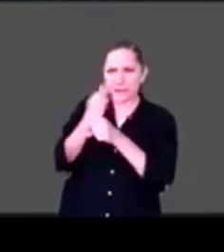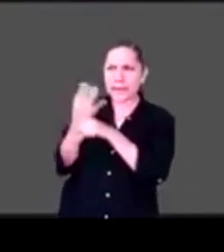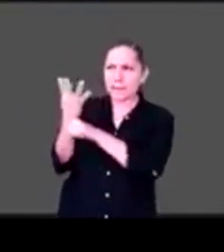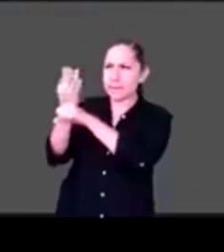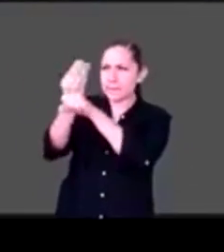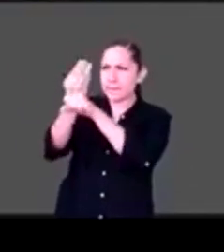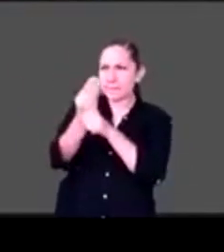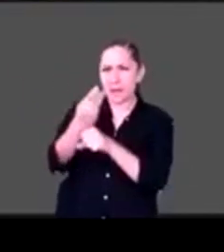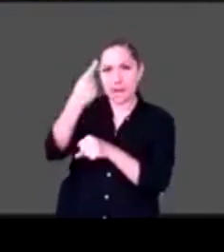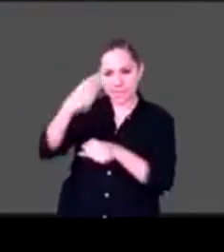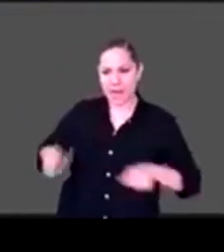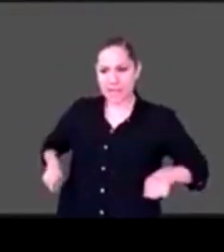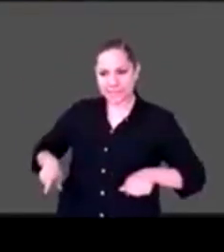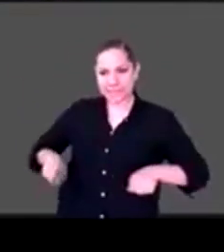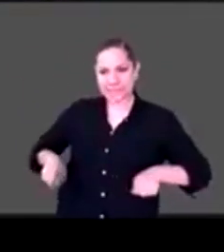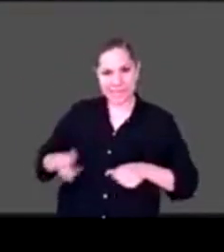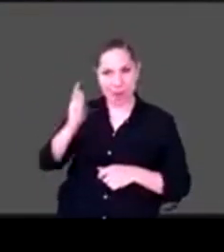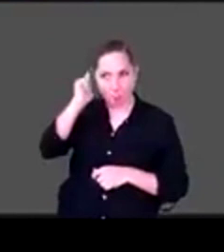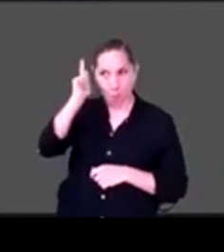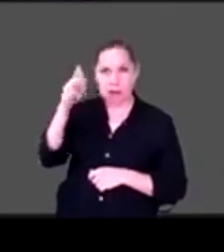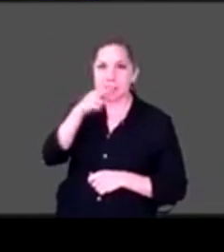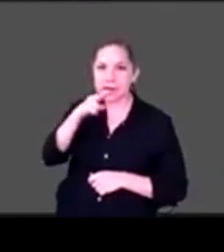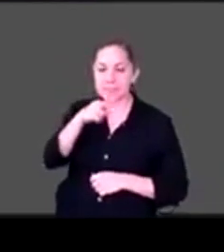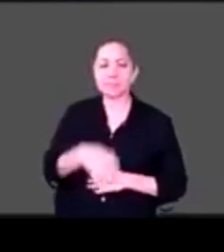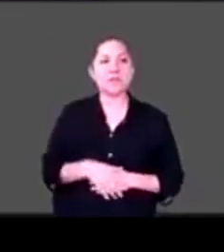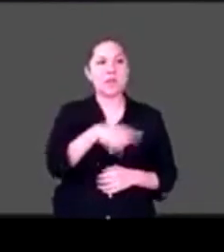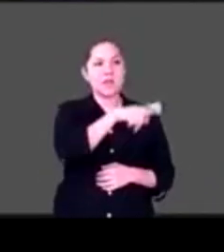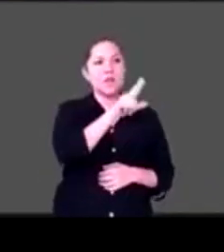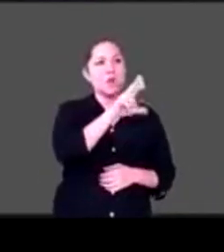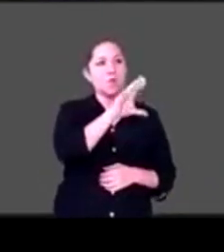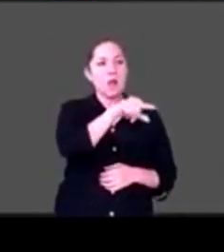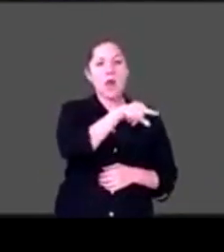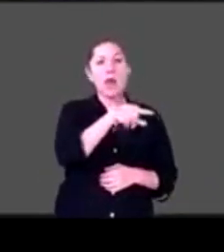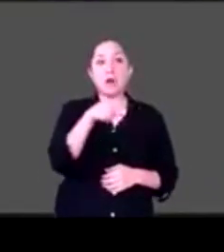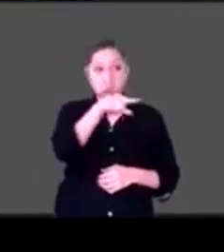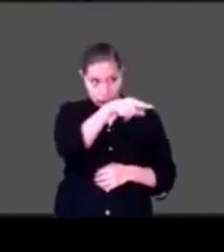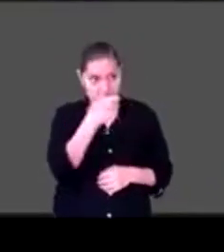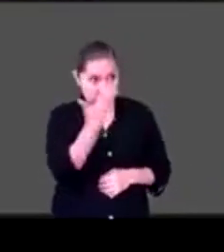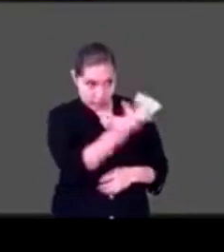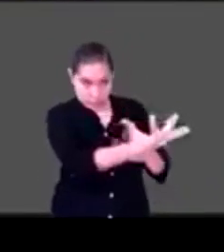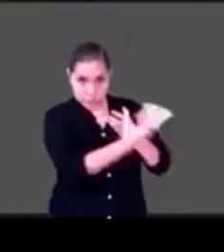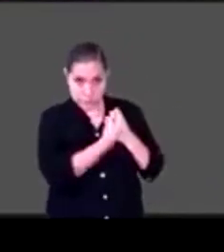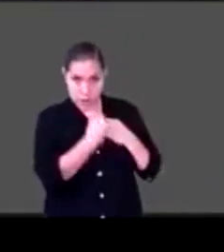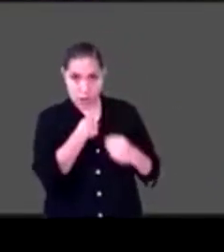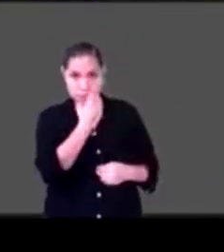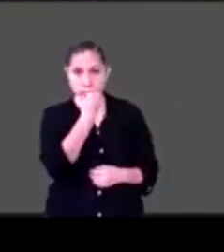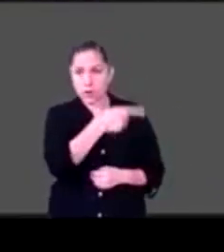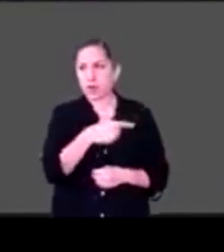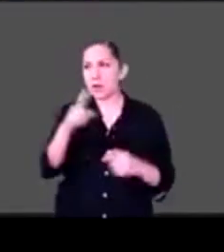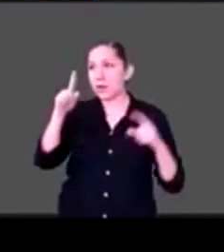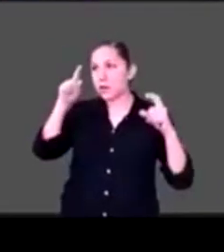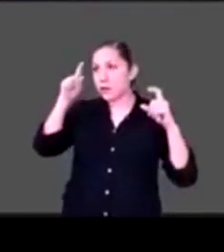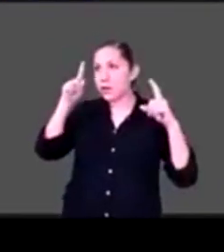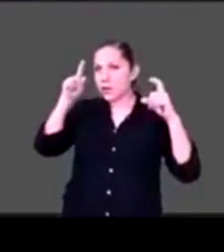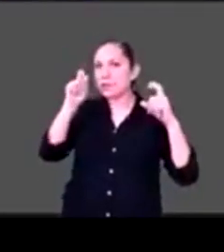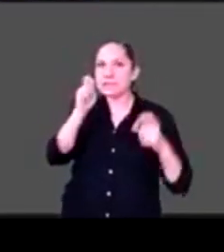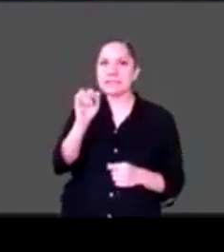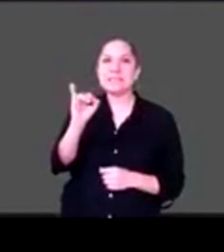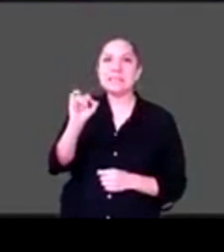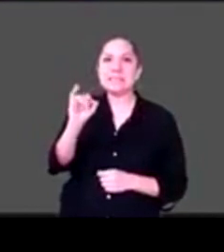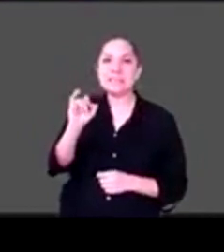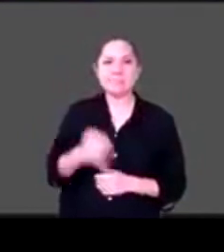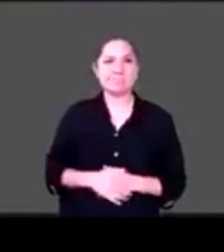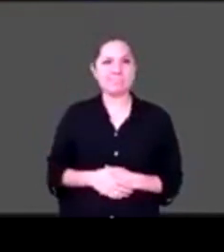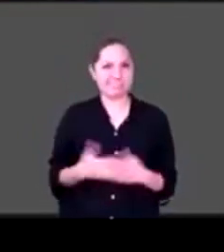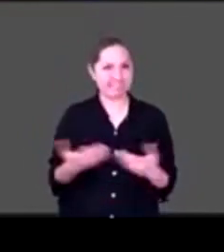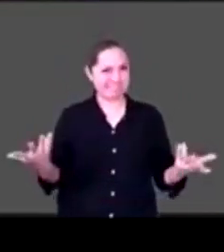o no? Y Luca cuando levanta las cejas quiere decir que sí y levanto las cejas enorme. Muchas veces creo que nos tenemos que asomar a